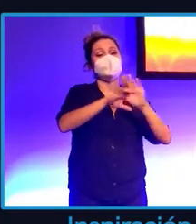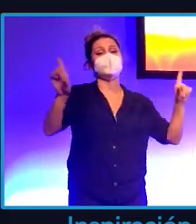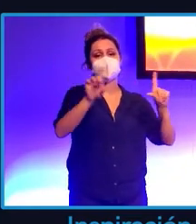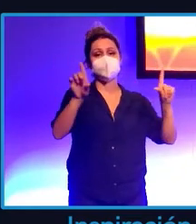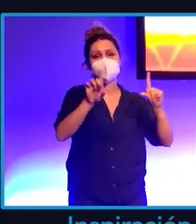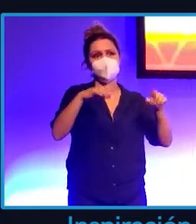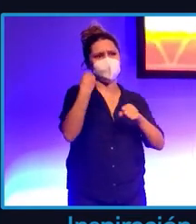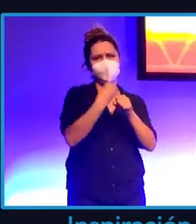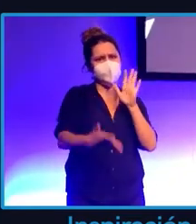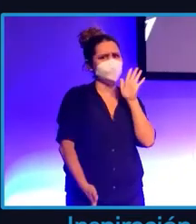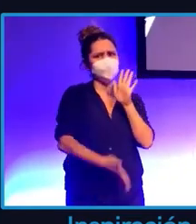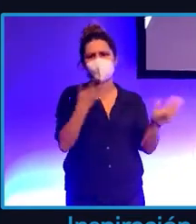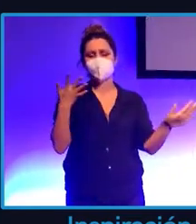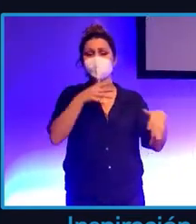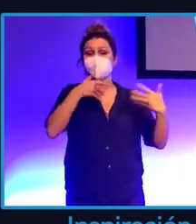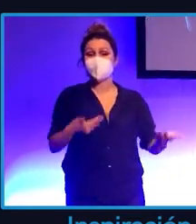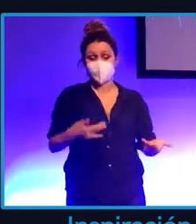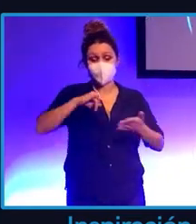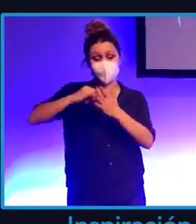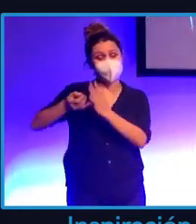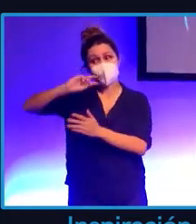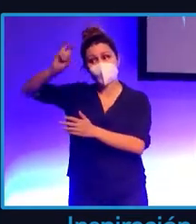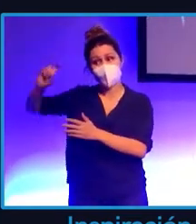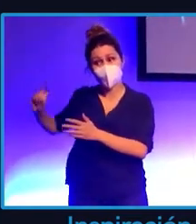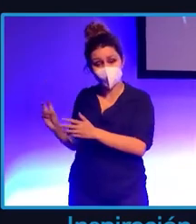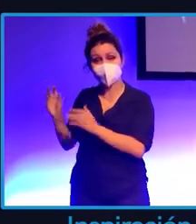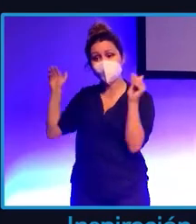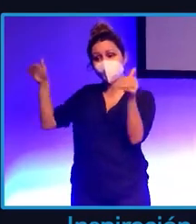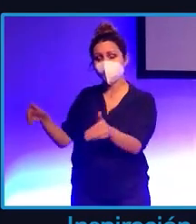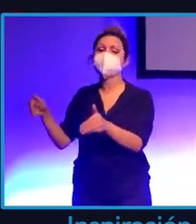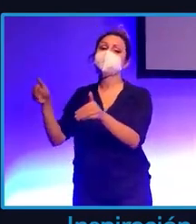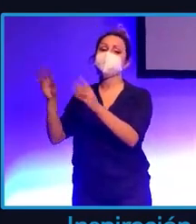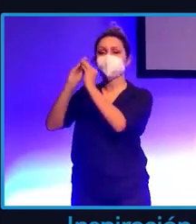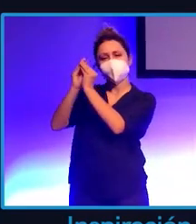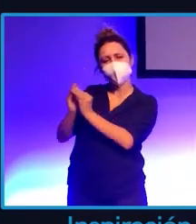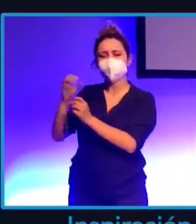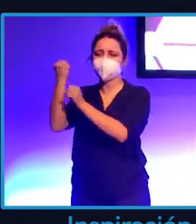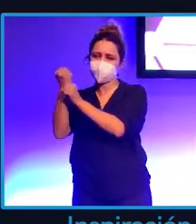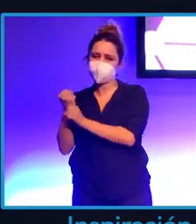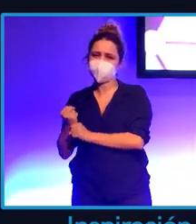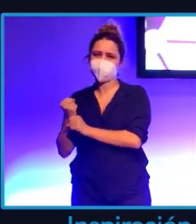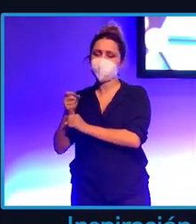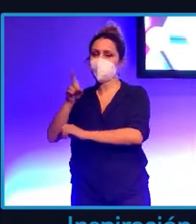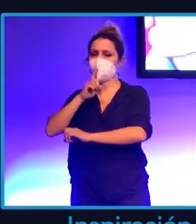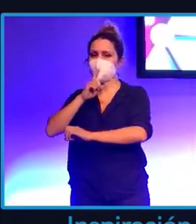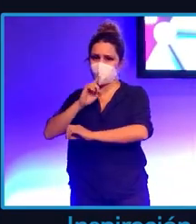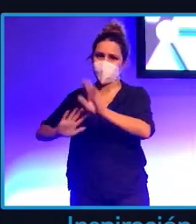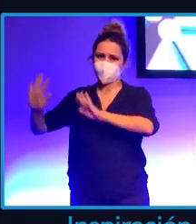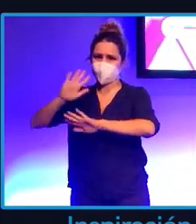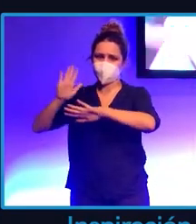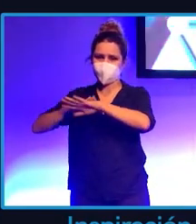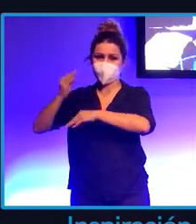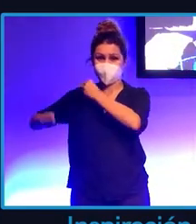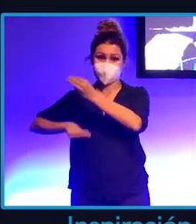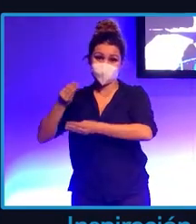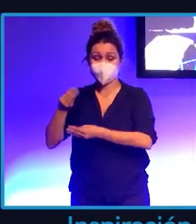Y ahora mismo estamos en otros proyectos que se elaboran con más complejidad y con más tranquilidad. Con lo cual,